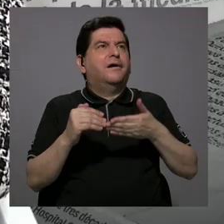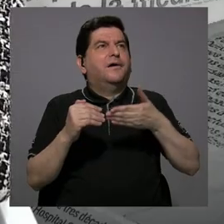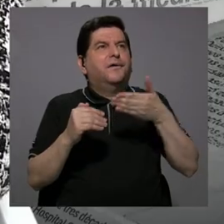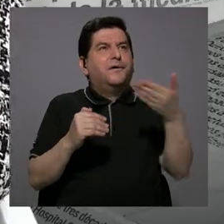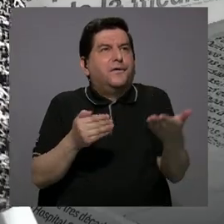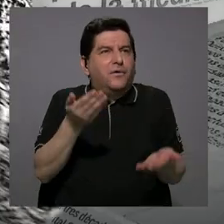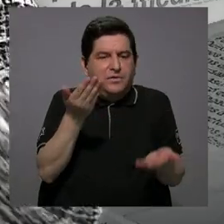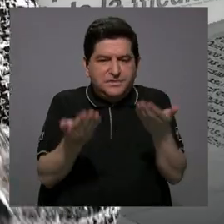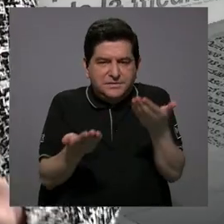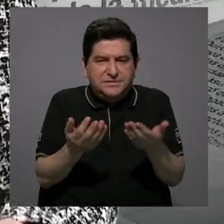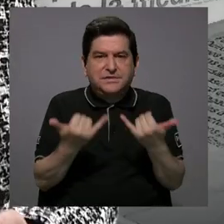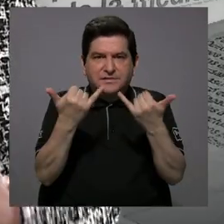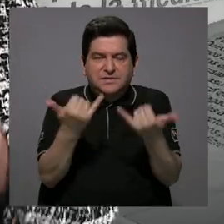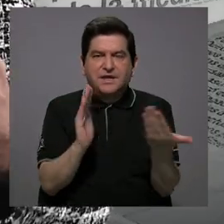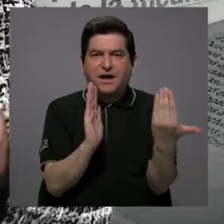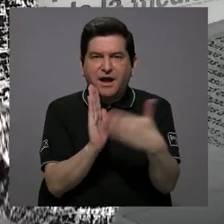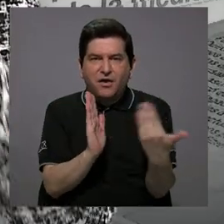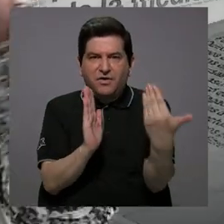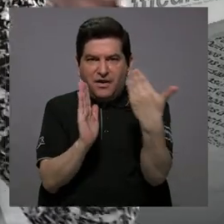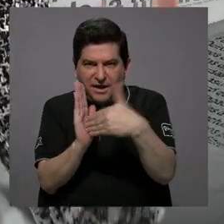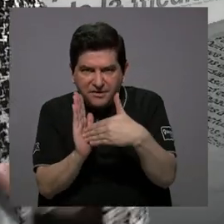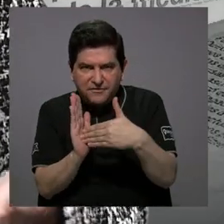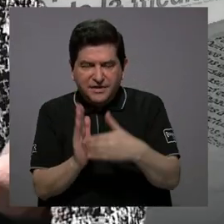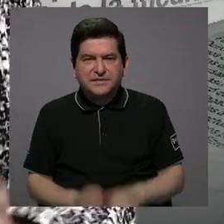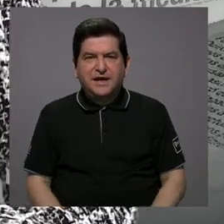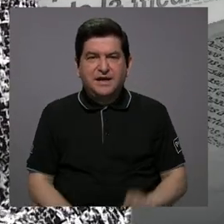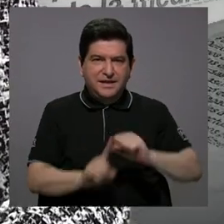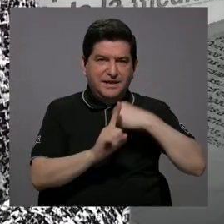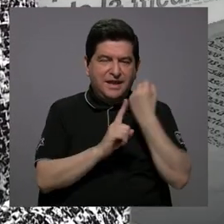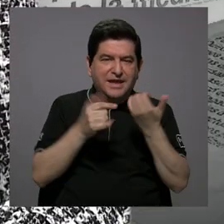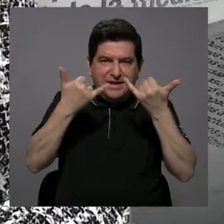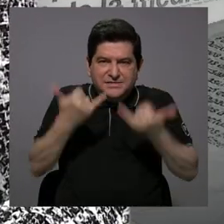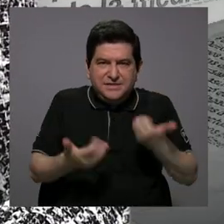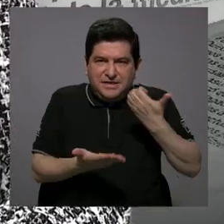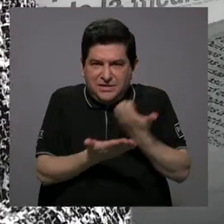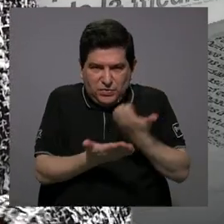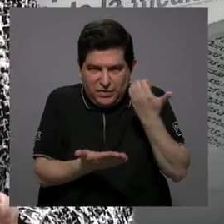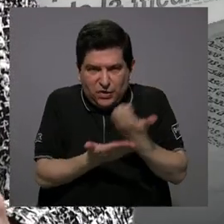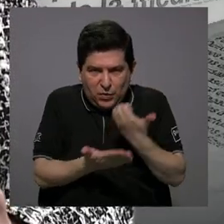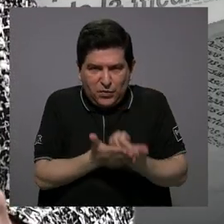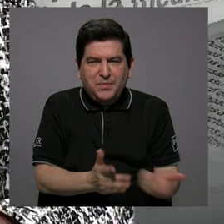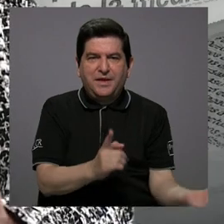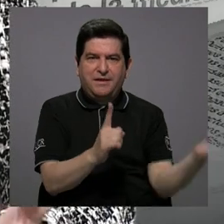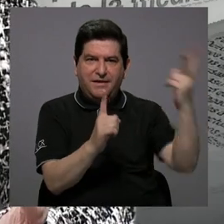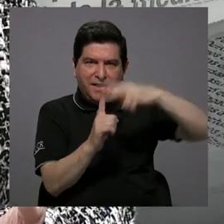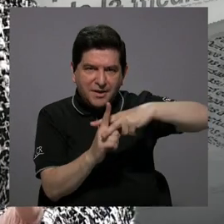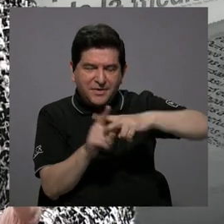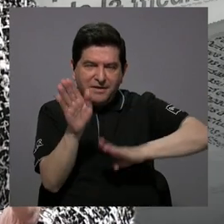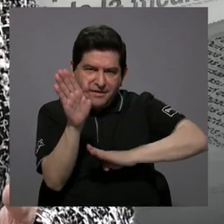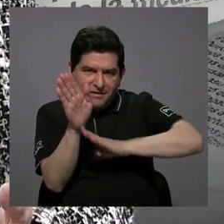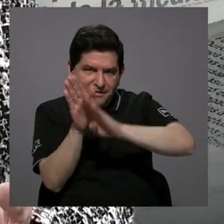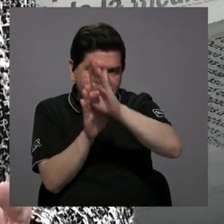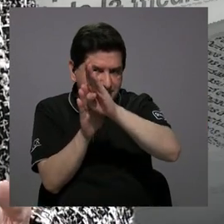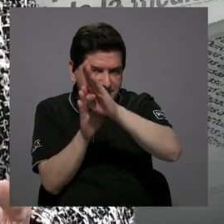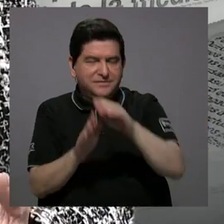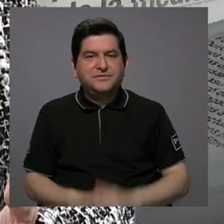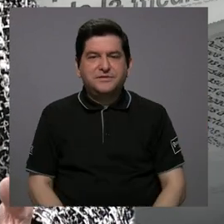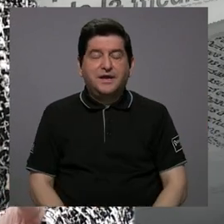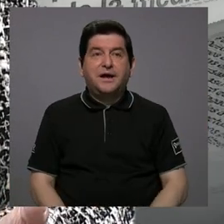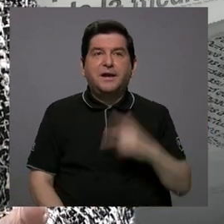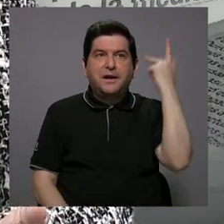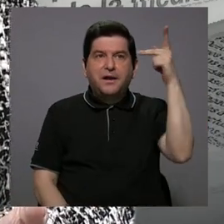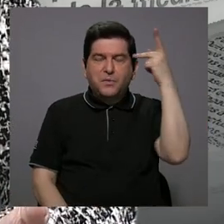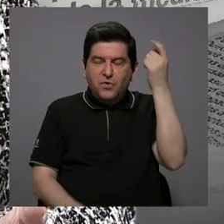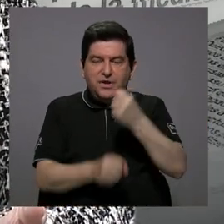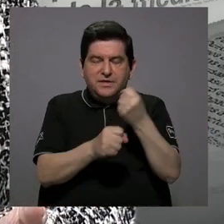nos vienen afectando en esta visión económica, ¿verdad? De cómo aplicar y desarrollar una